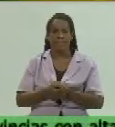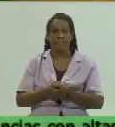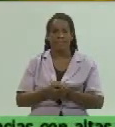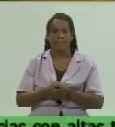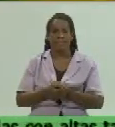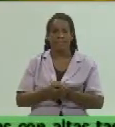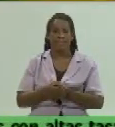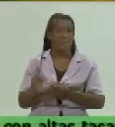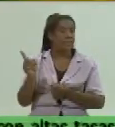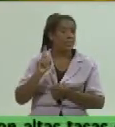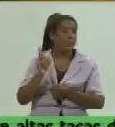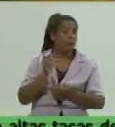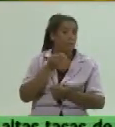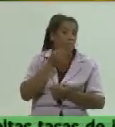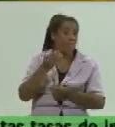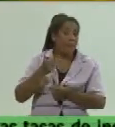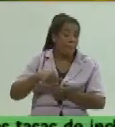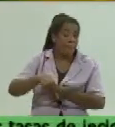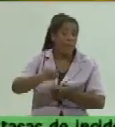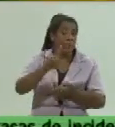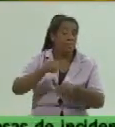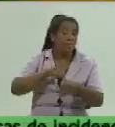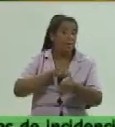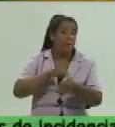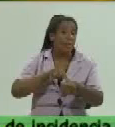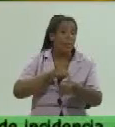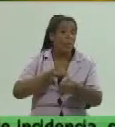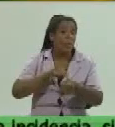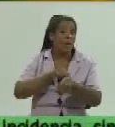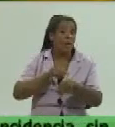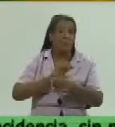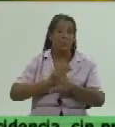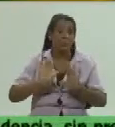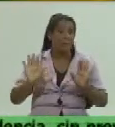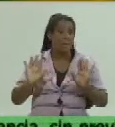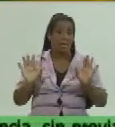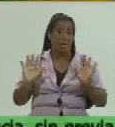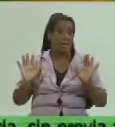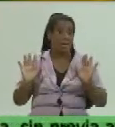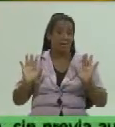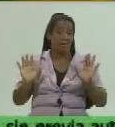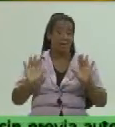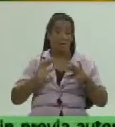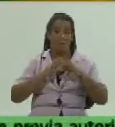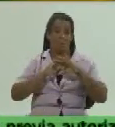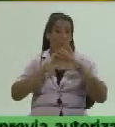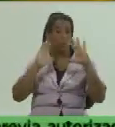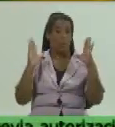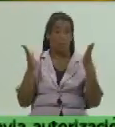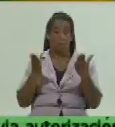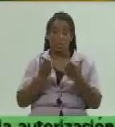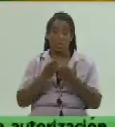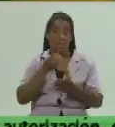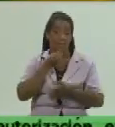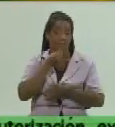no se puede esperar que en las próximas horas ya podamos ya estar con todo con todas esas posibilidades